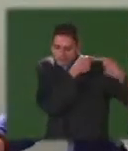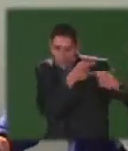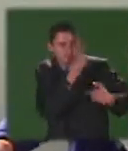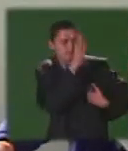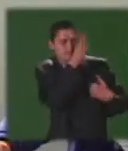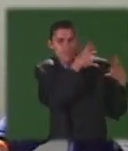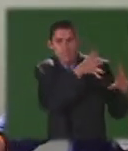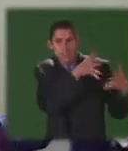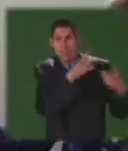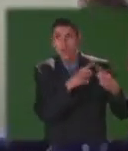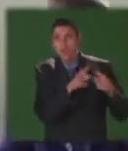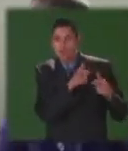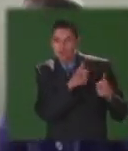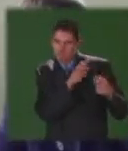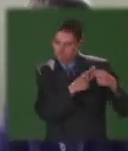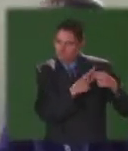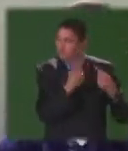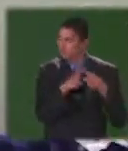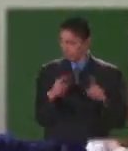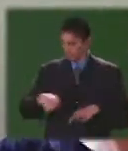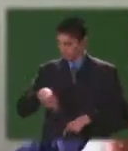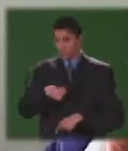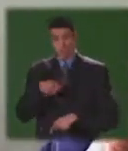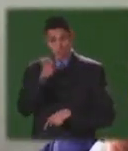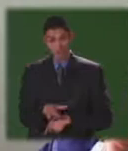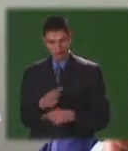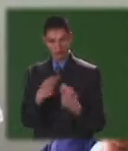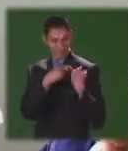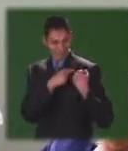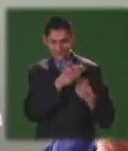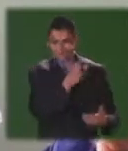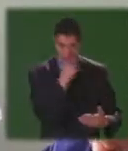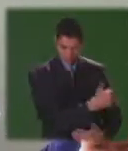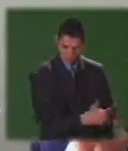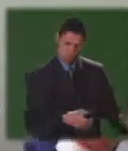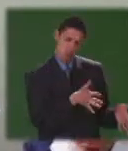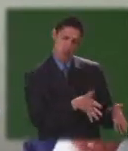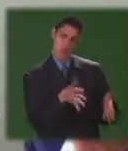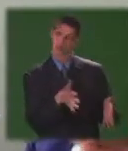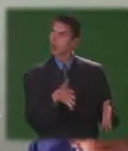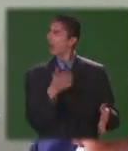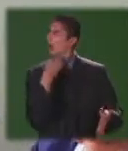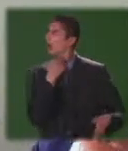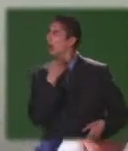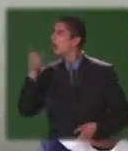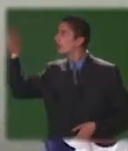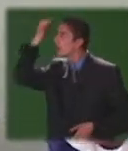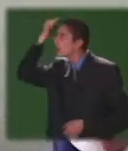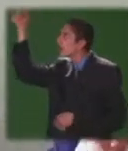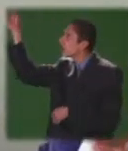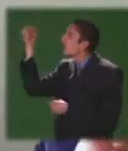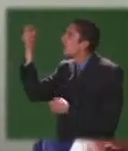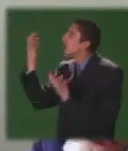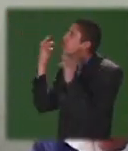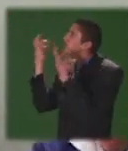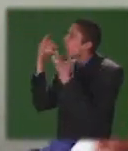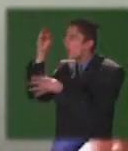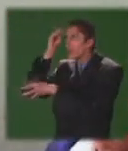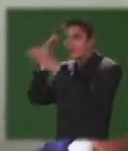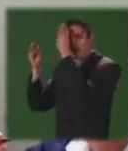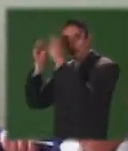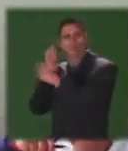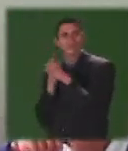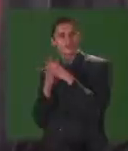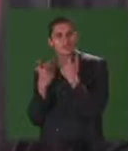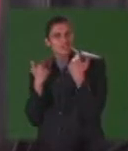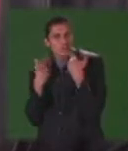inclusive las personas que estamos a cargo de estos niños aprendimos de ellas cosas buenas y